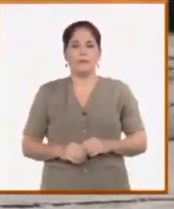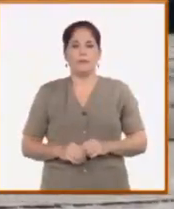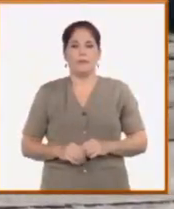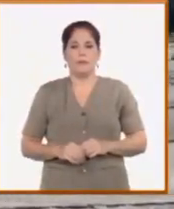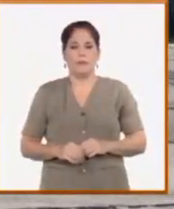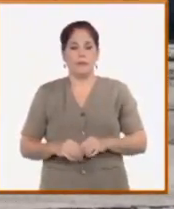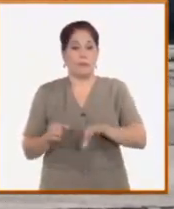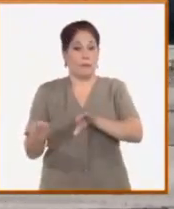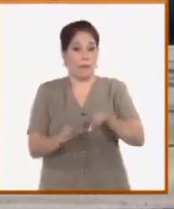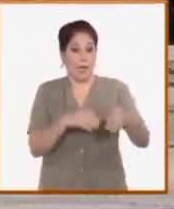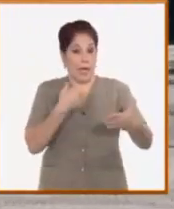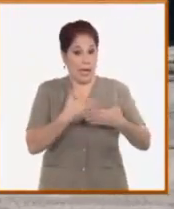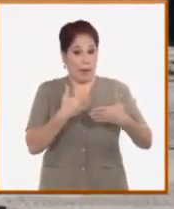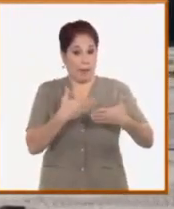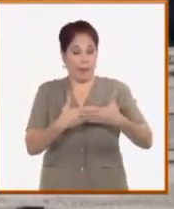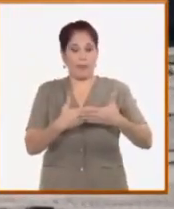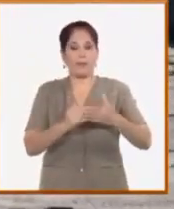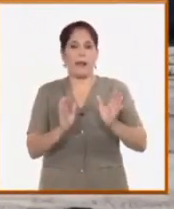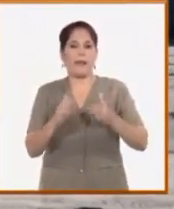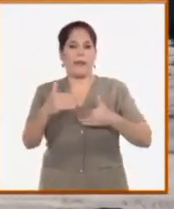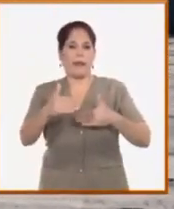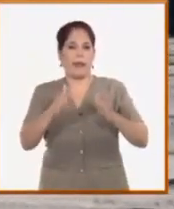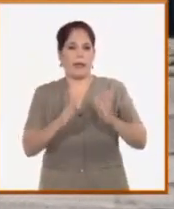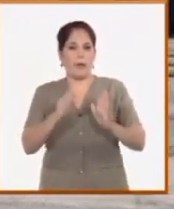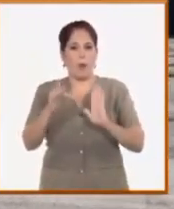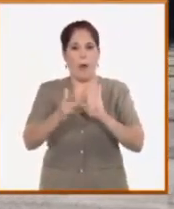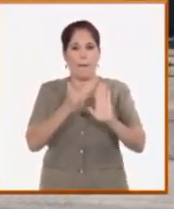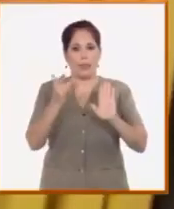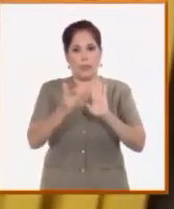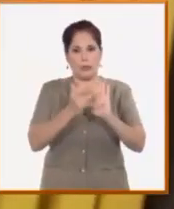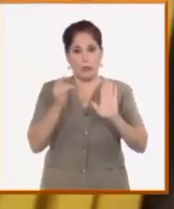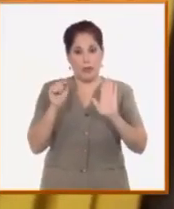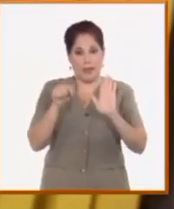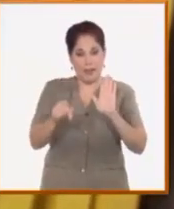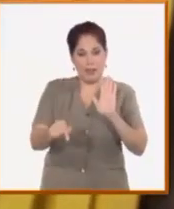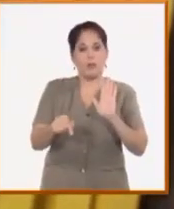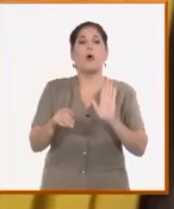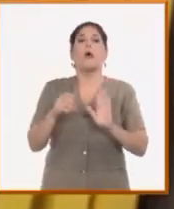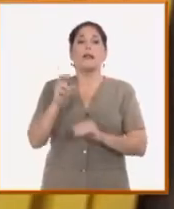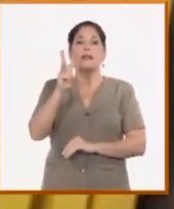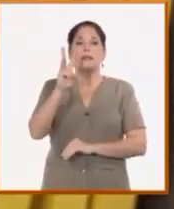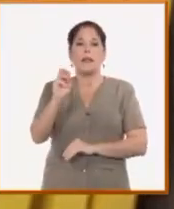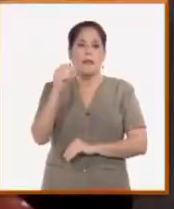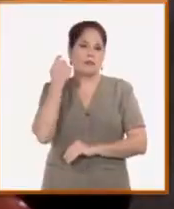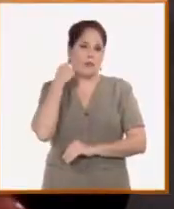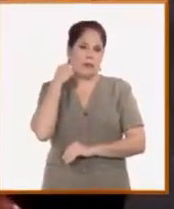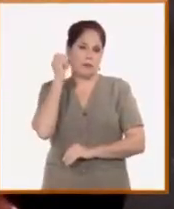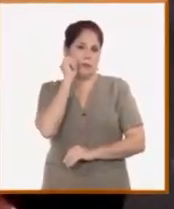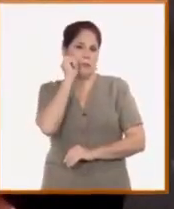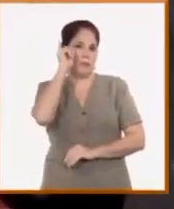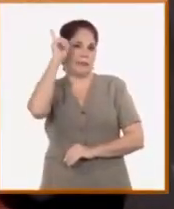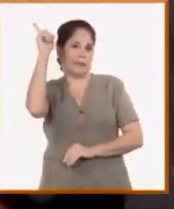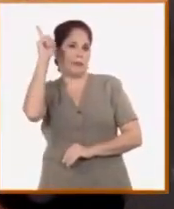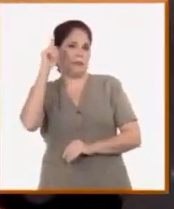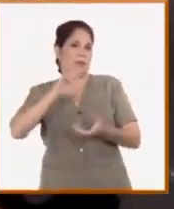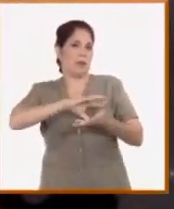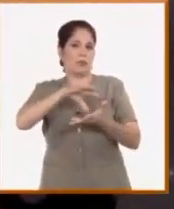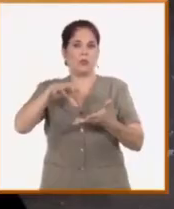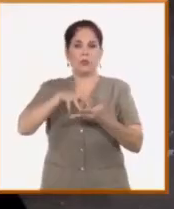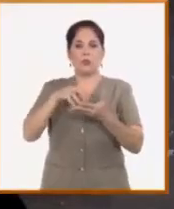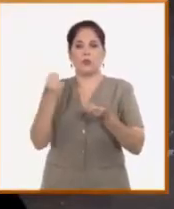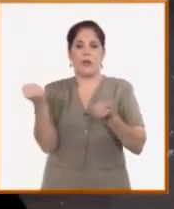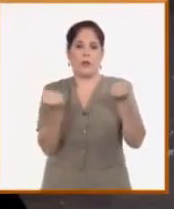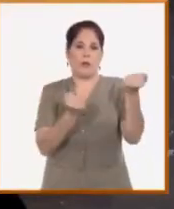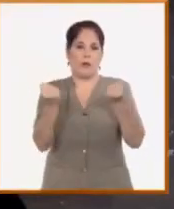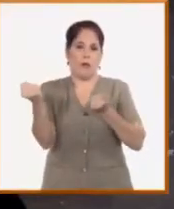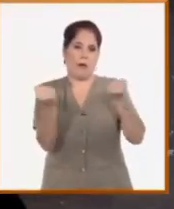La empresa de equipos y aplicaciones Narciso López Rosallón cuenta con más de 30 años de experiencias en el sector automotor,